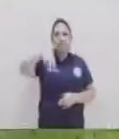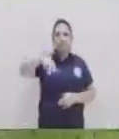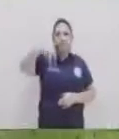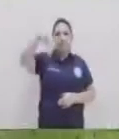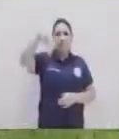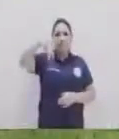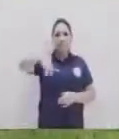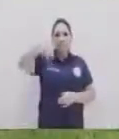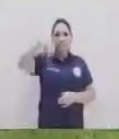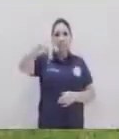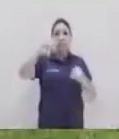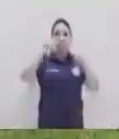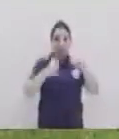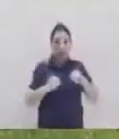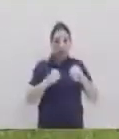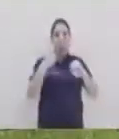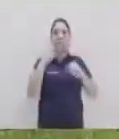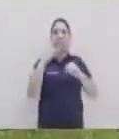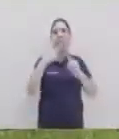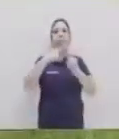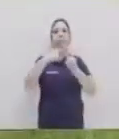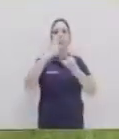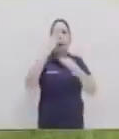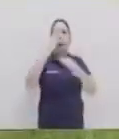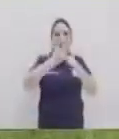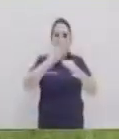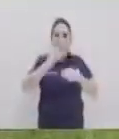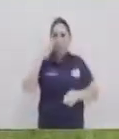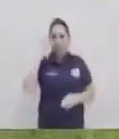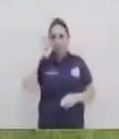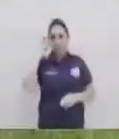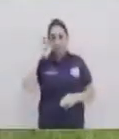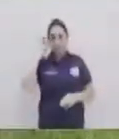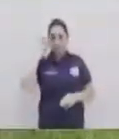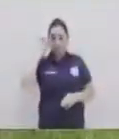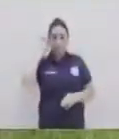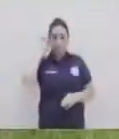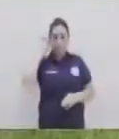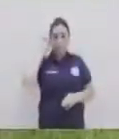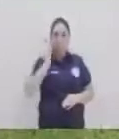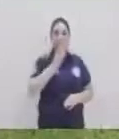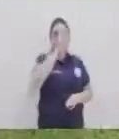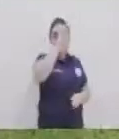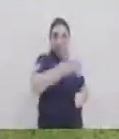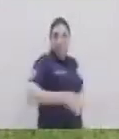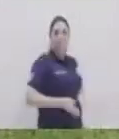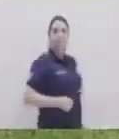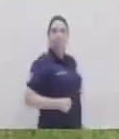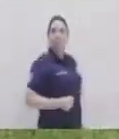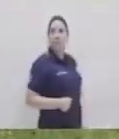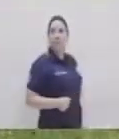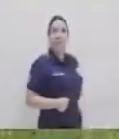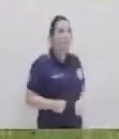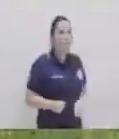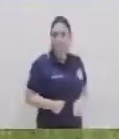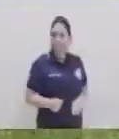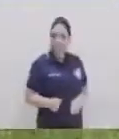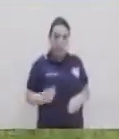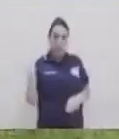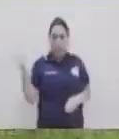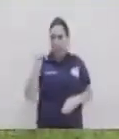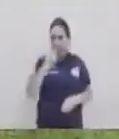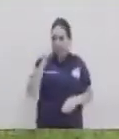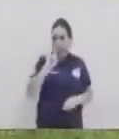sentadillas no profundas sino que a la mitad mantengo siempre mi espalda recta en ningún momento